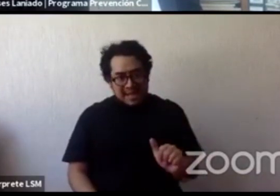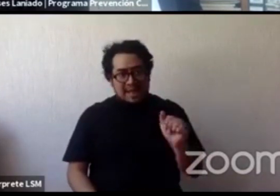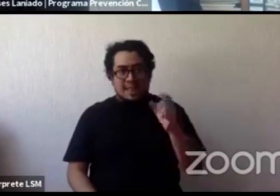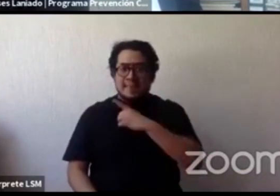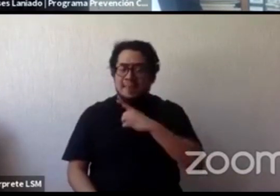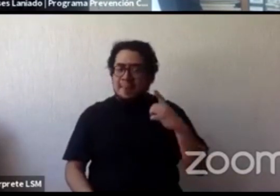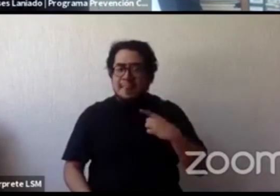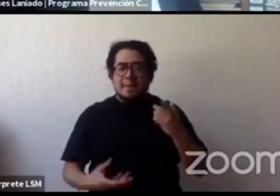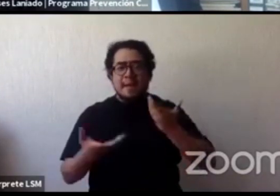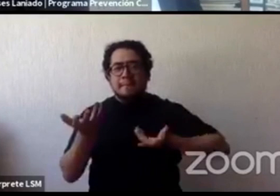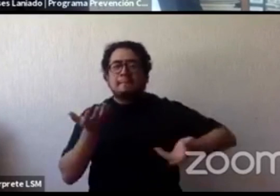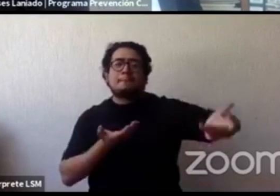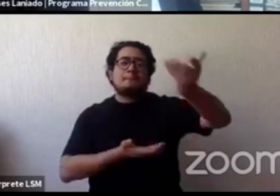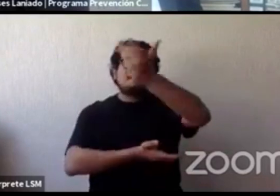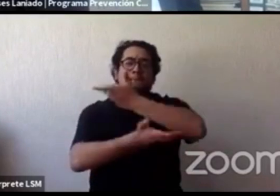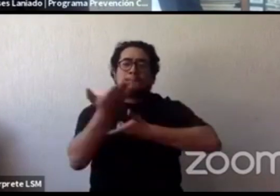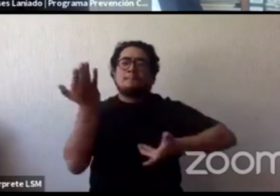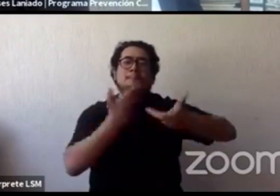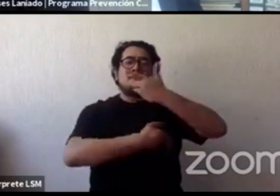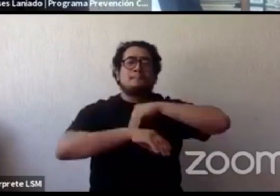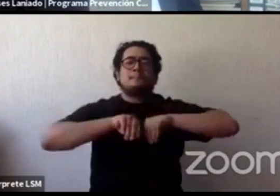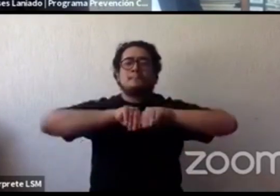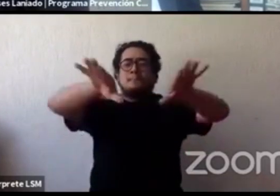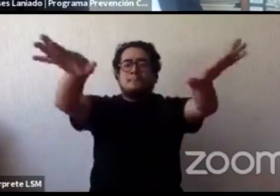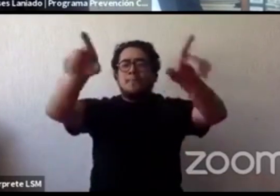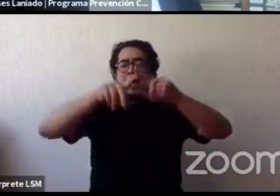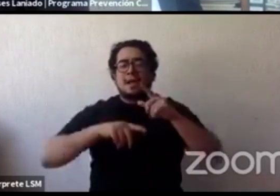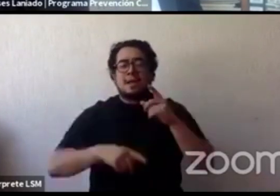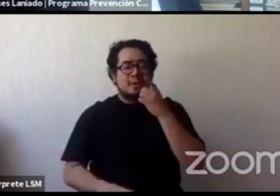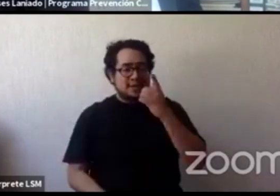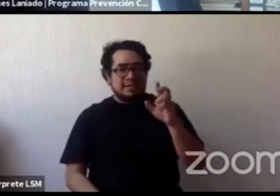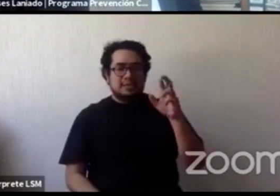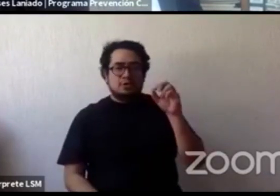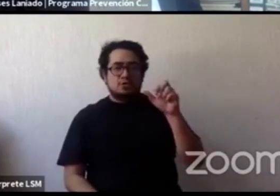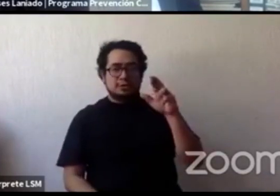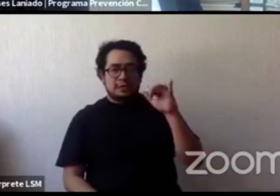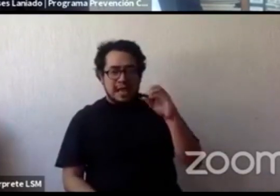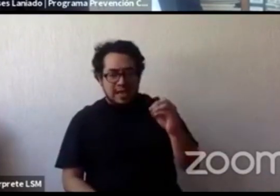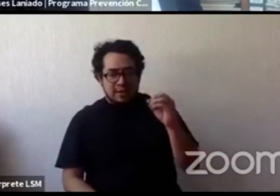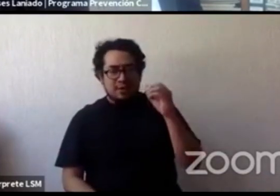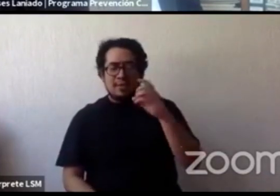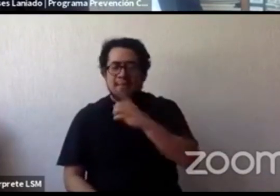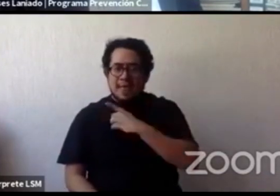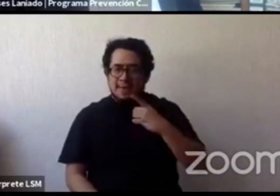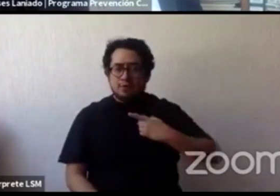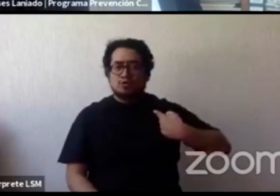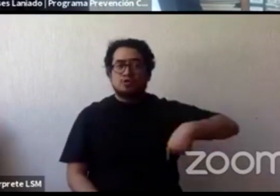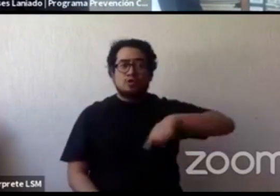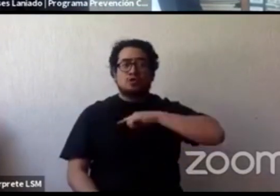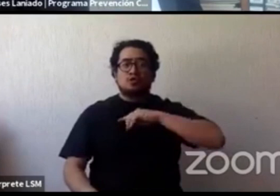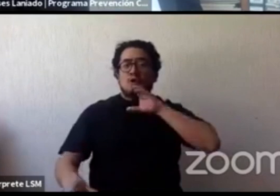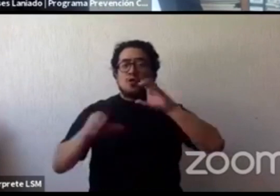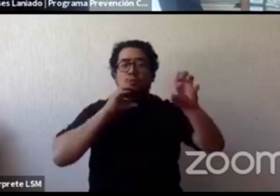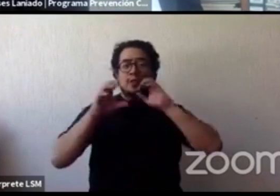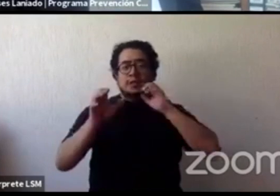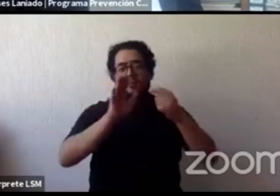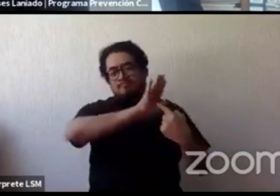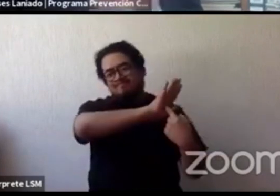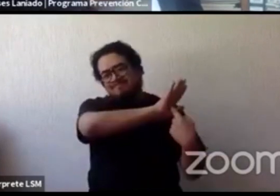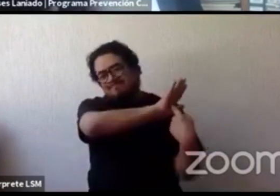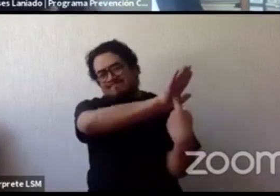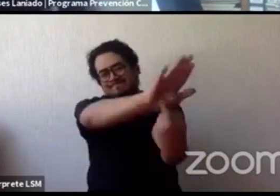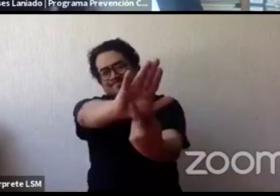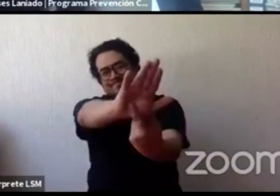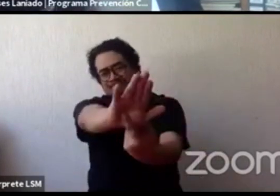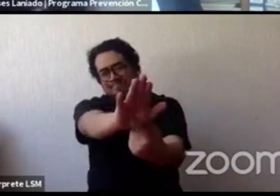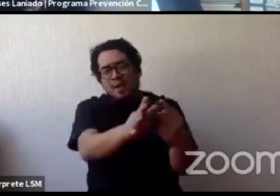como bien lo dice Rosario y tenemos que comprometernos también como medios de comunicación a hacerlos mucho más visibles nos pasan